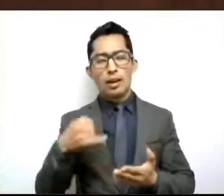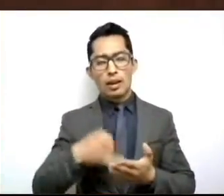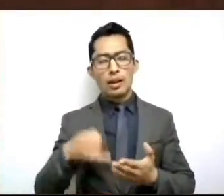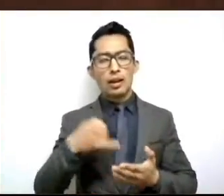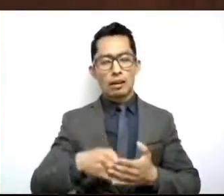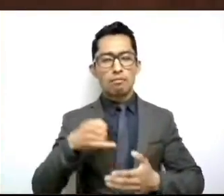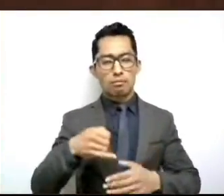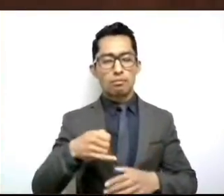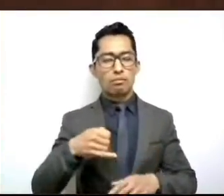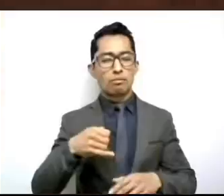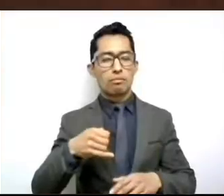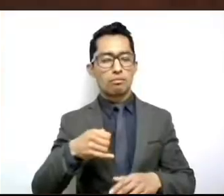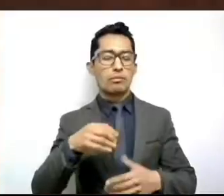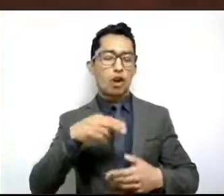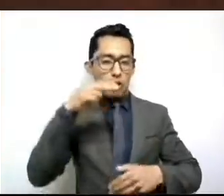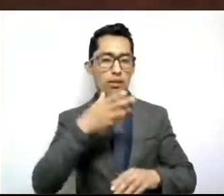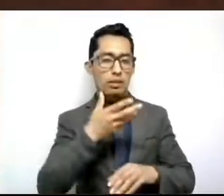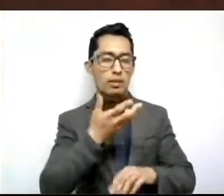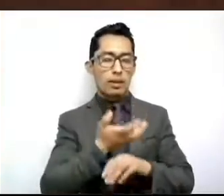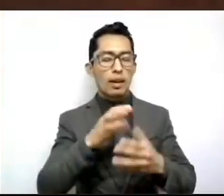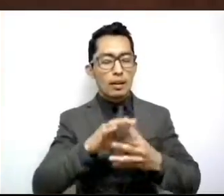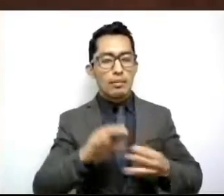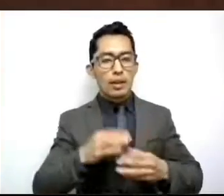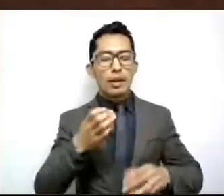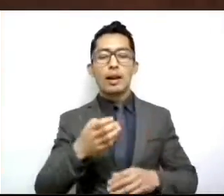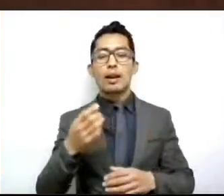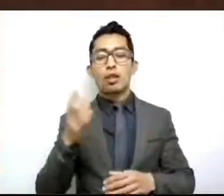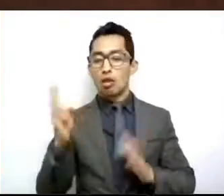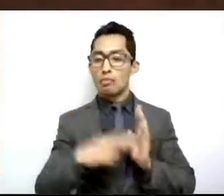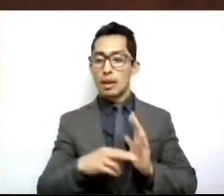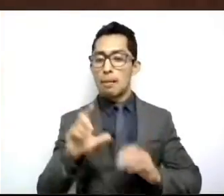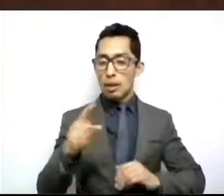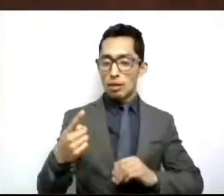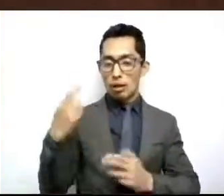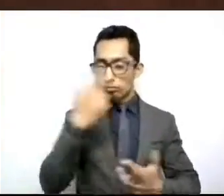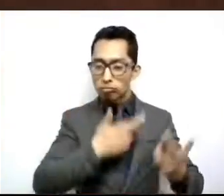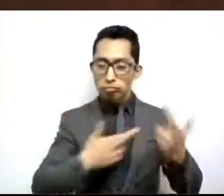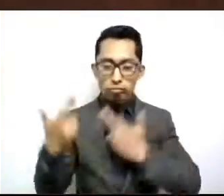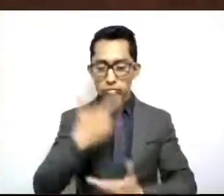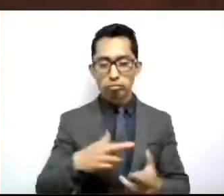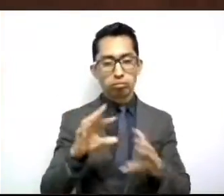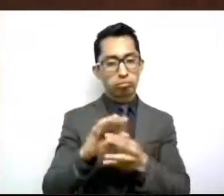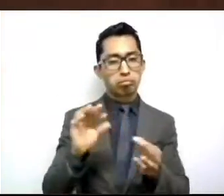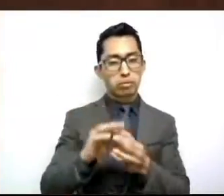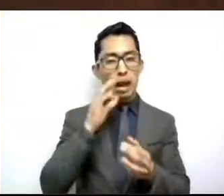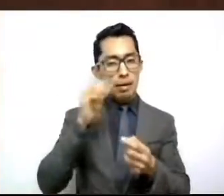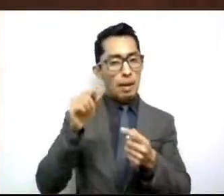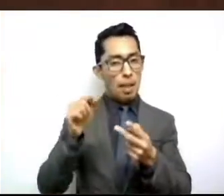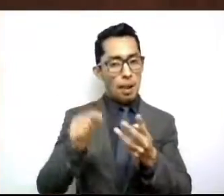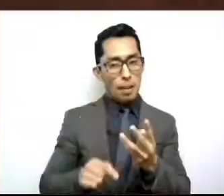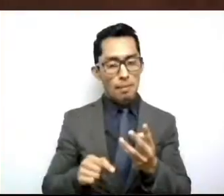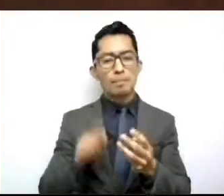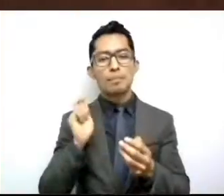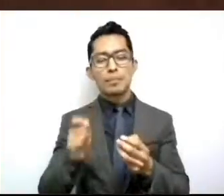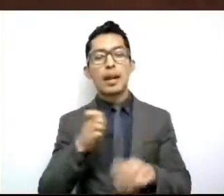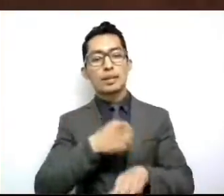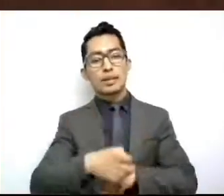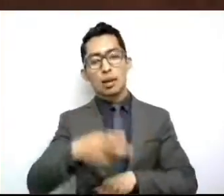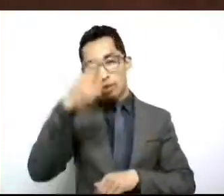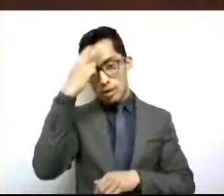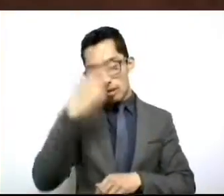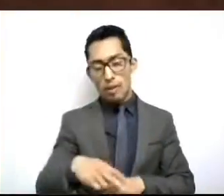observaciones críticas a partir del 2021, dejando al Estado de México